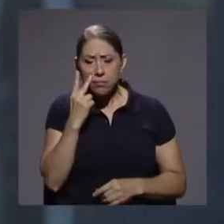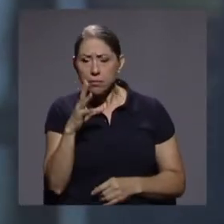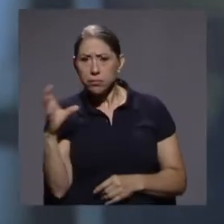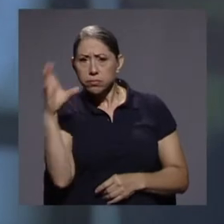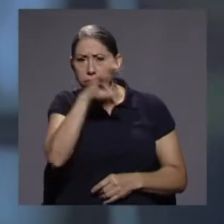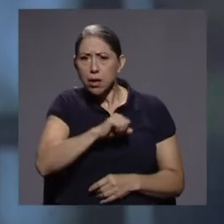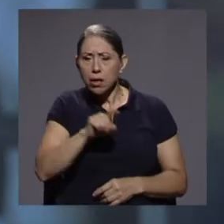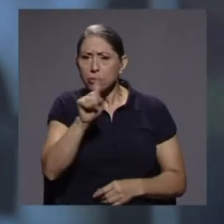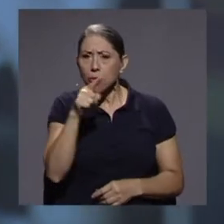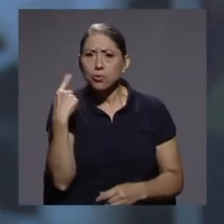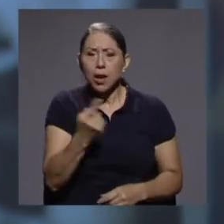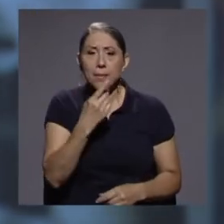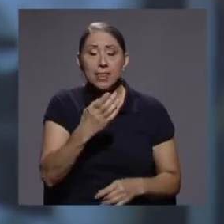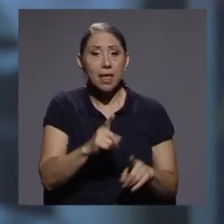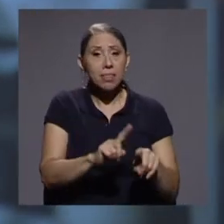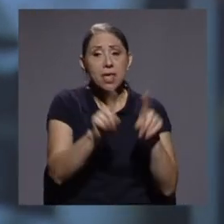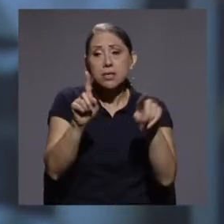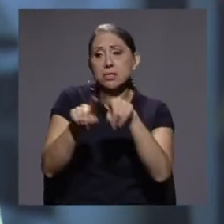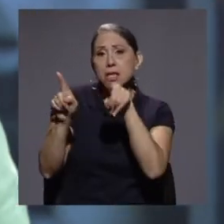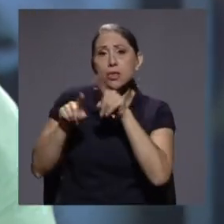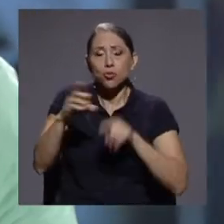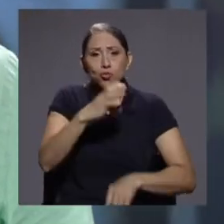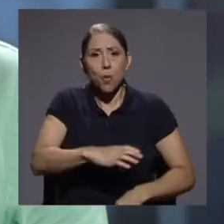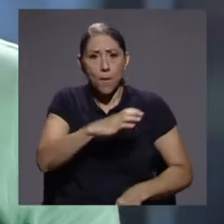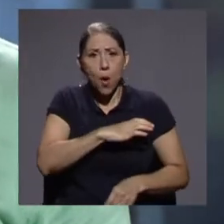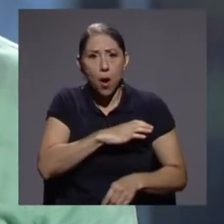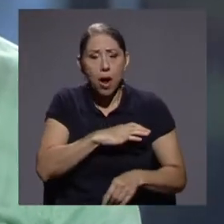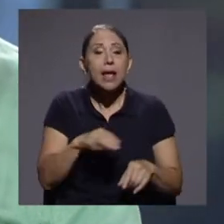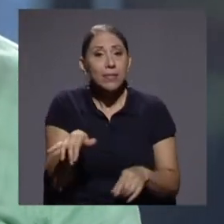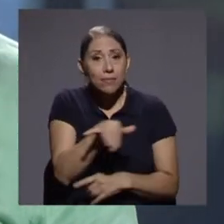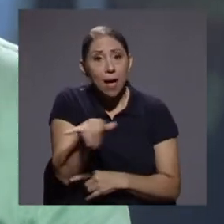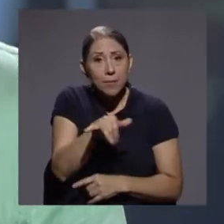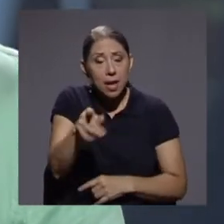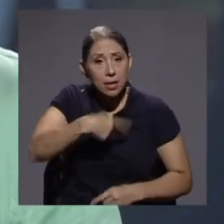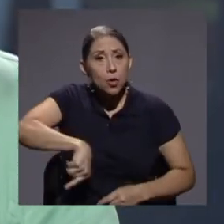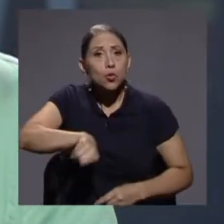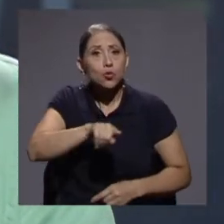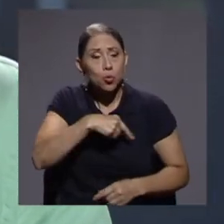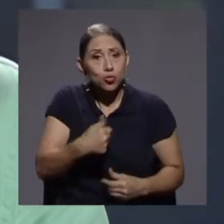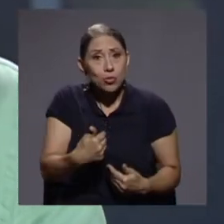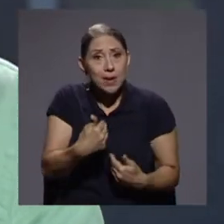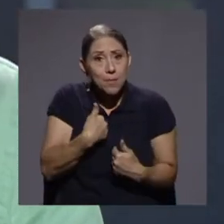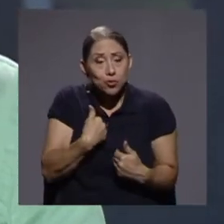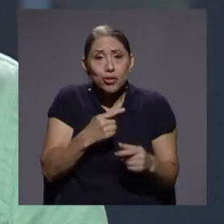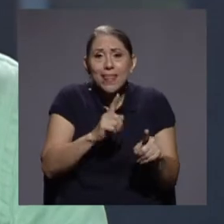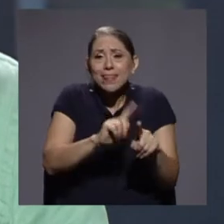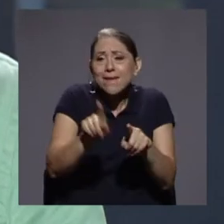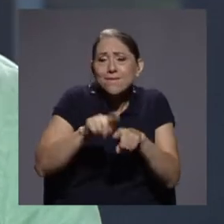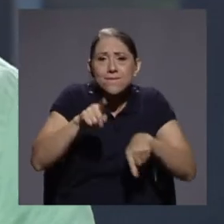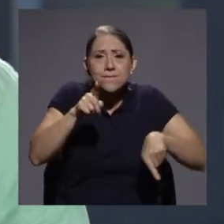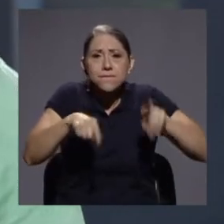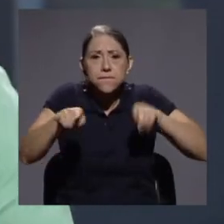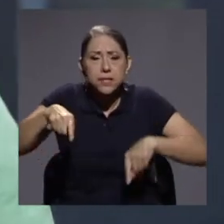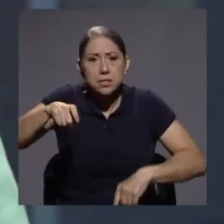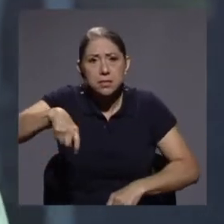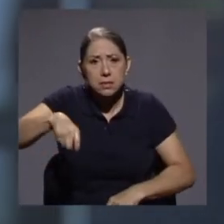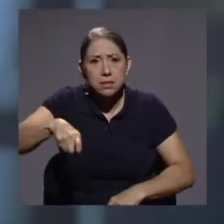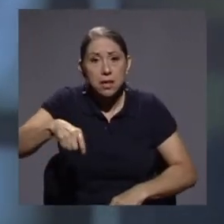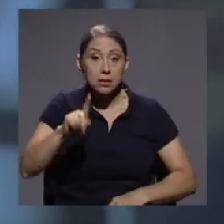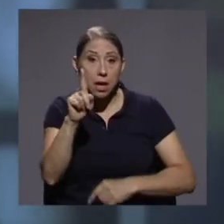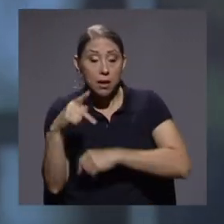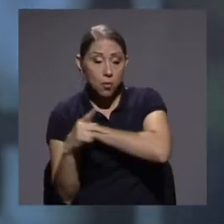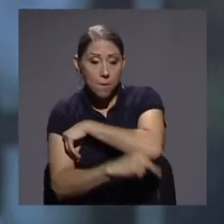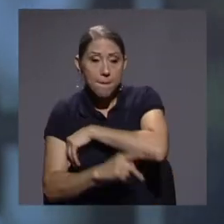comportamientos distintos, sino que también nos presentamos con necesidades diversas. Entonces, encontramos que en un país,